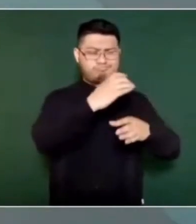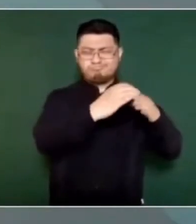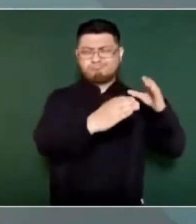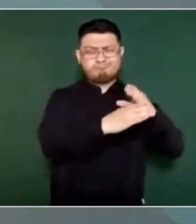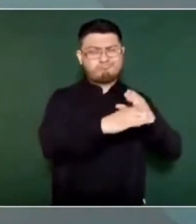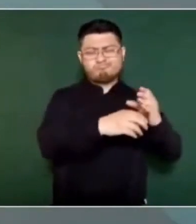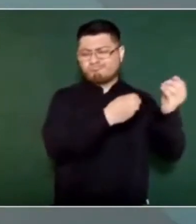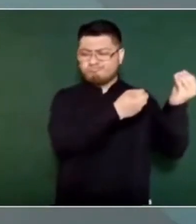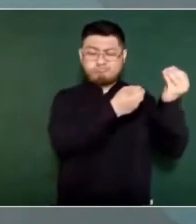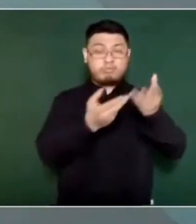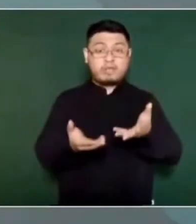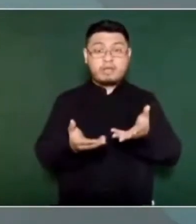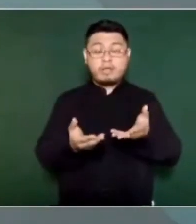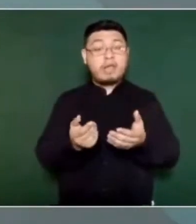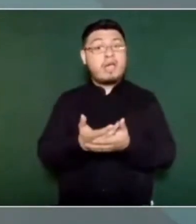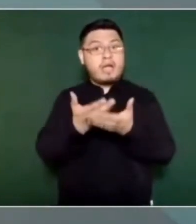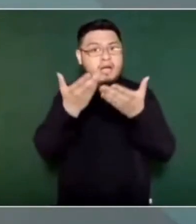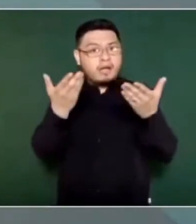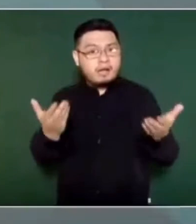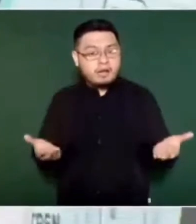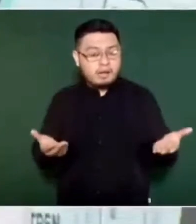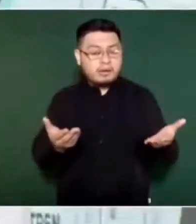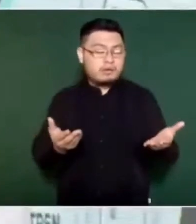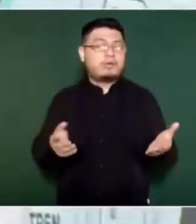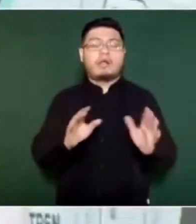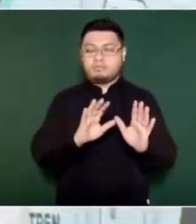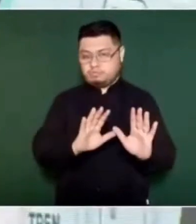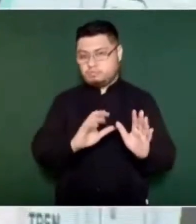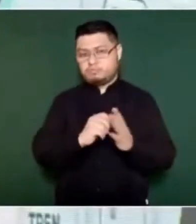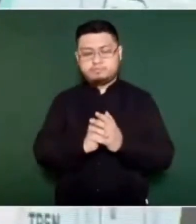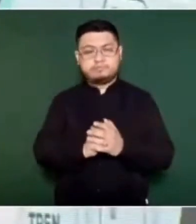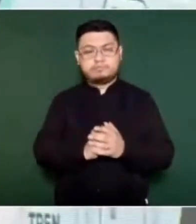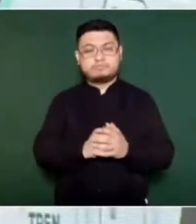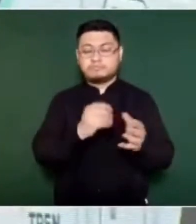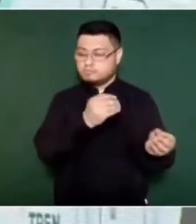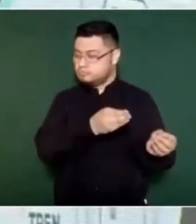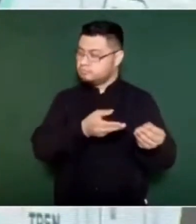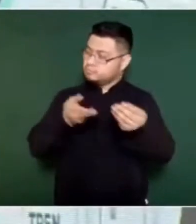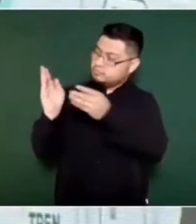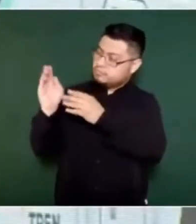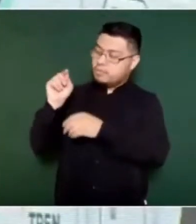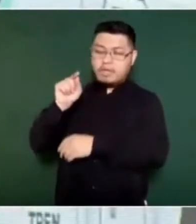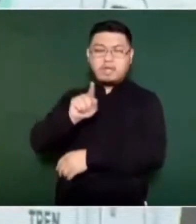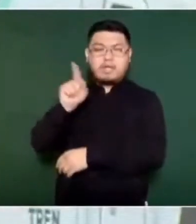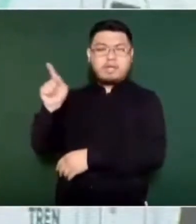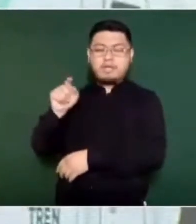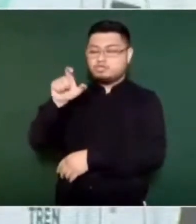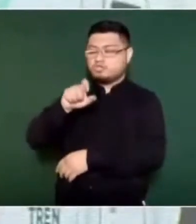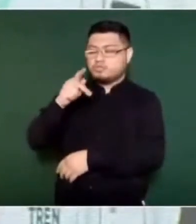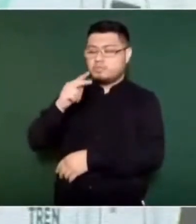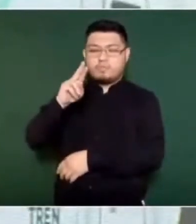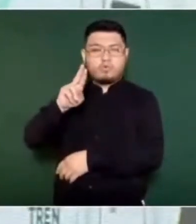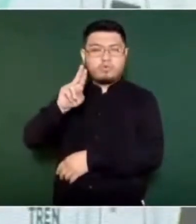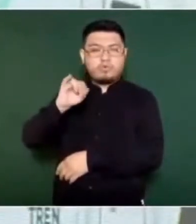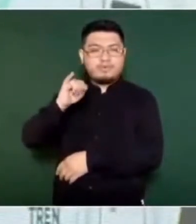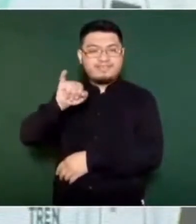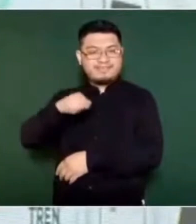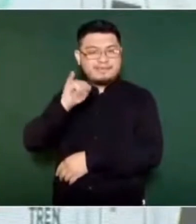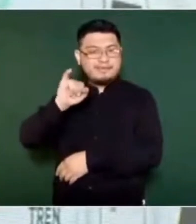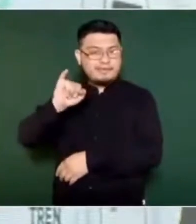Ahora van ustedes a expugir o van de expugir a